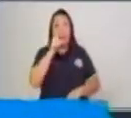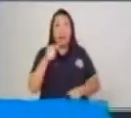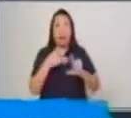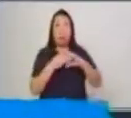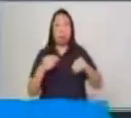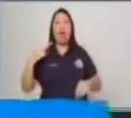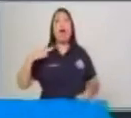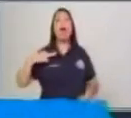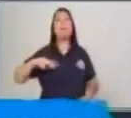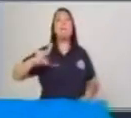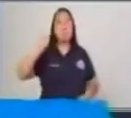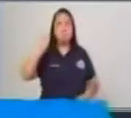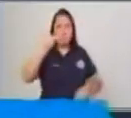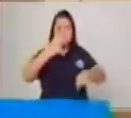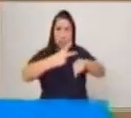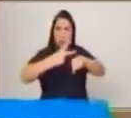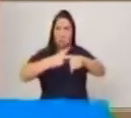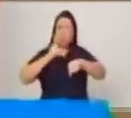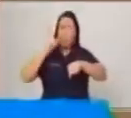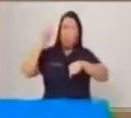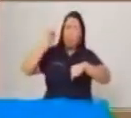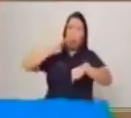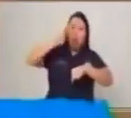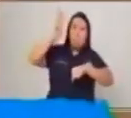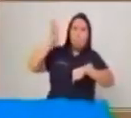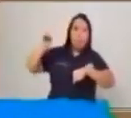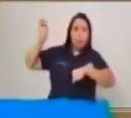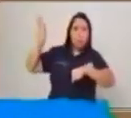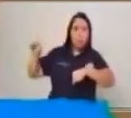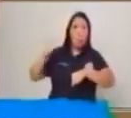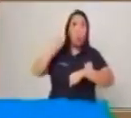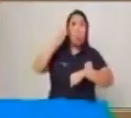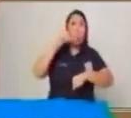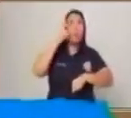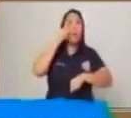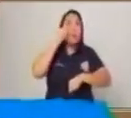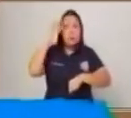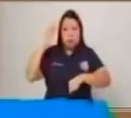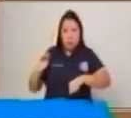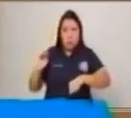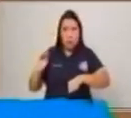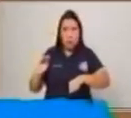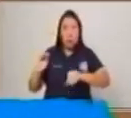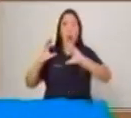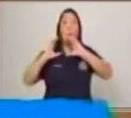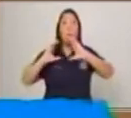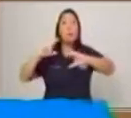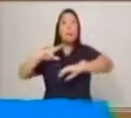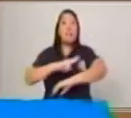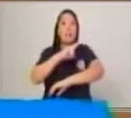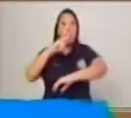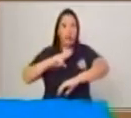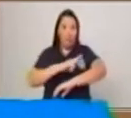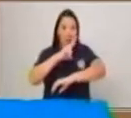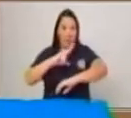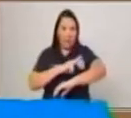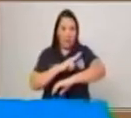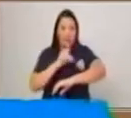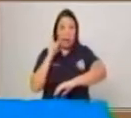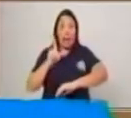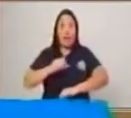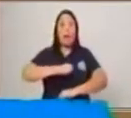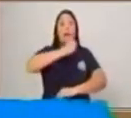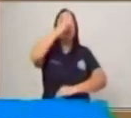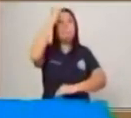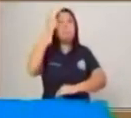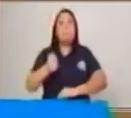Había una vez, en una colina, un pastor que cuidaba las ovejas, como lo vemos en la imagen. Cuidaba las